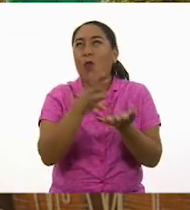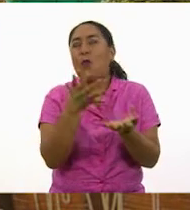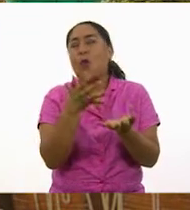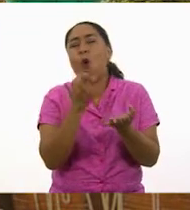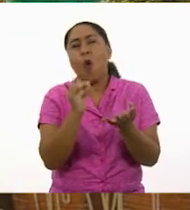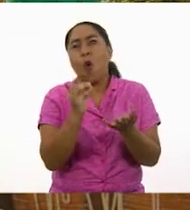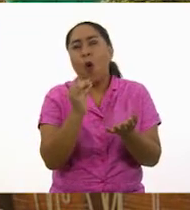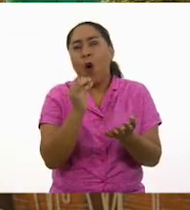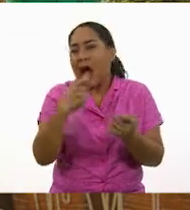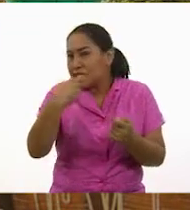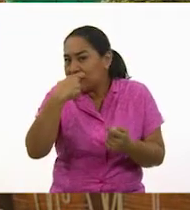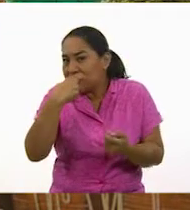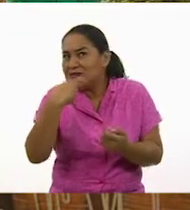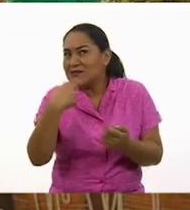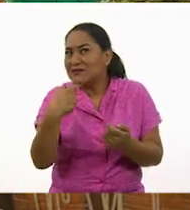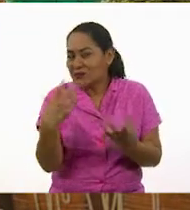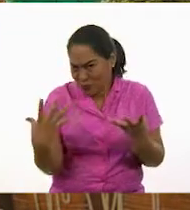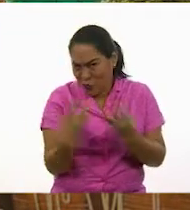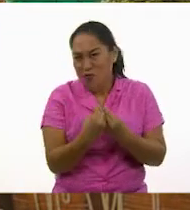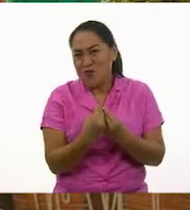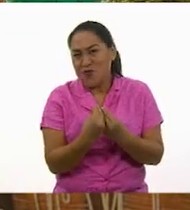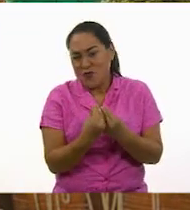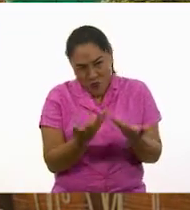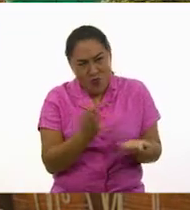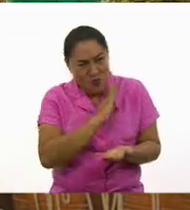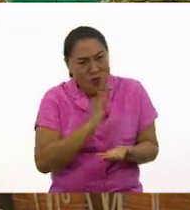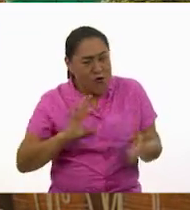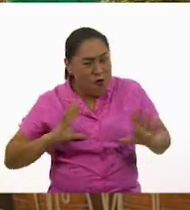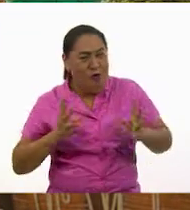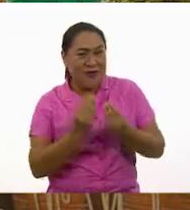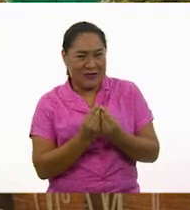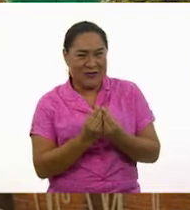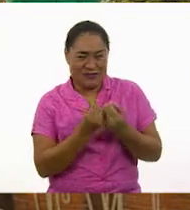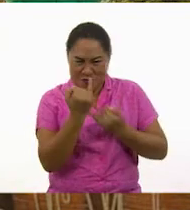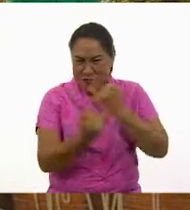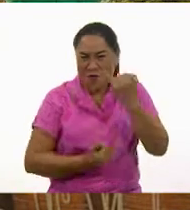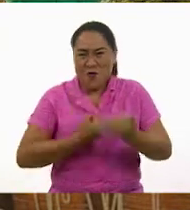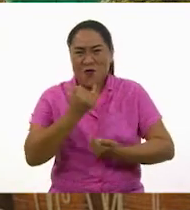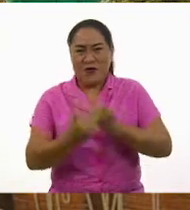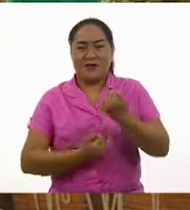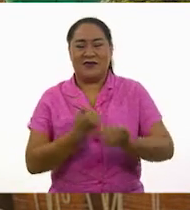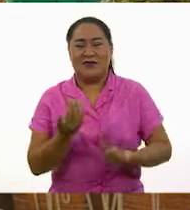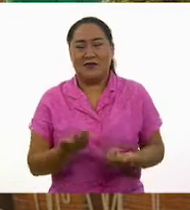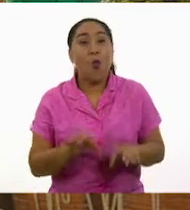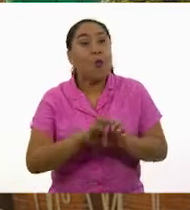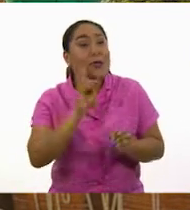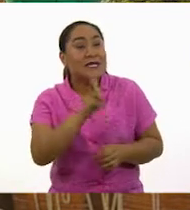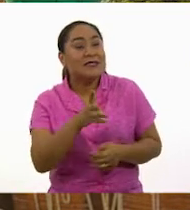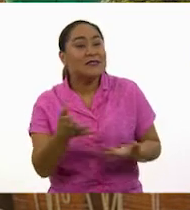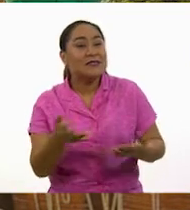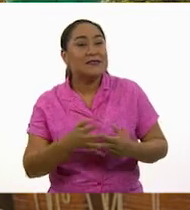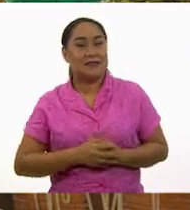Podemos cocinar juntos, pasar tiempo, estar así jugando. ¿Qué te parece?